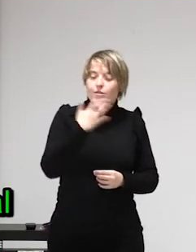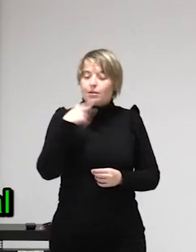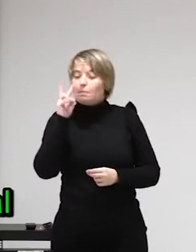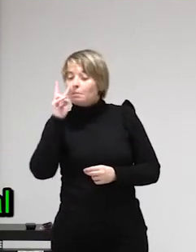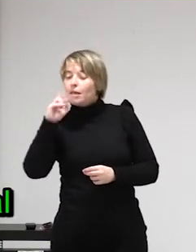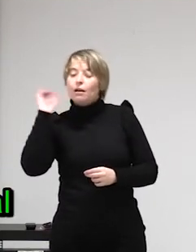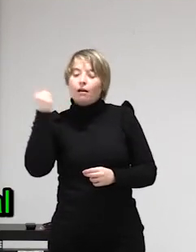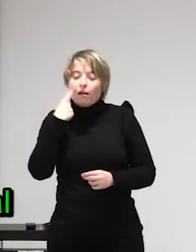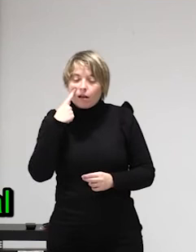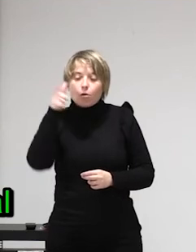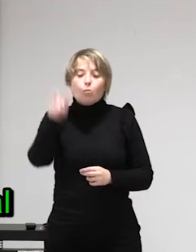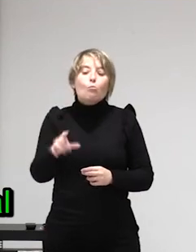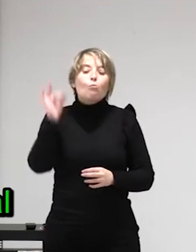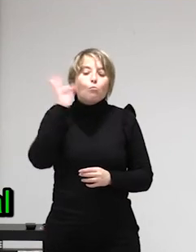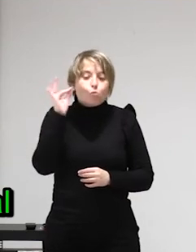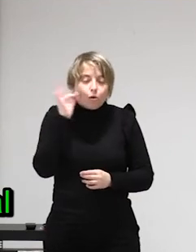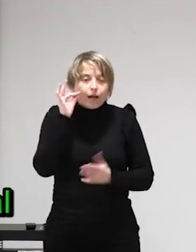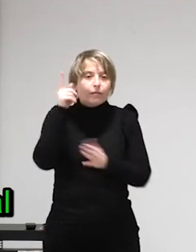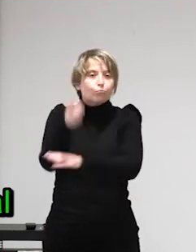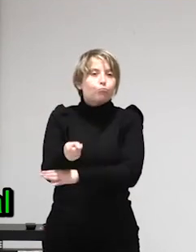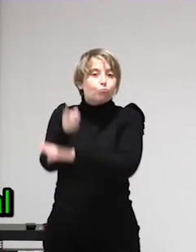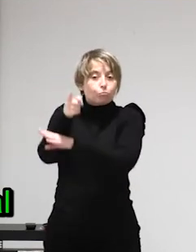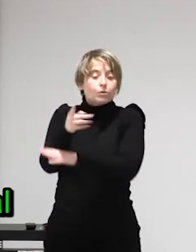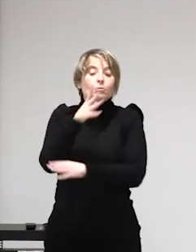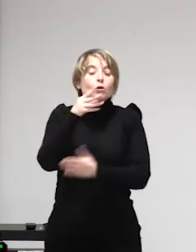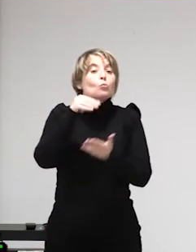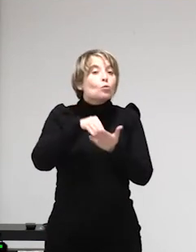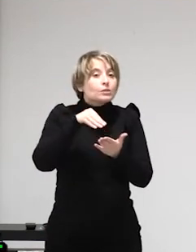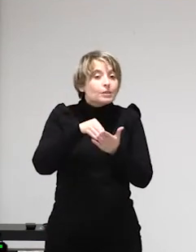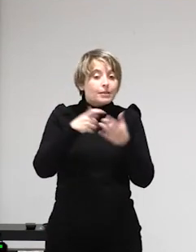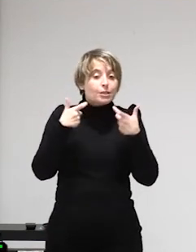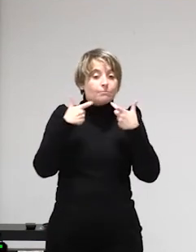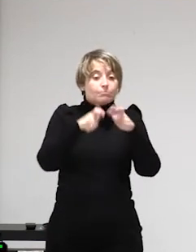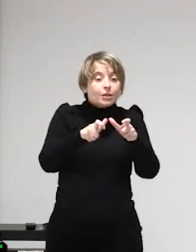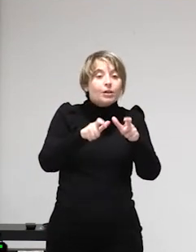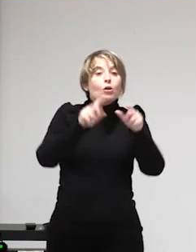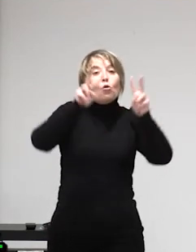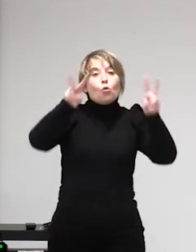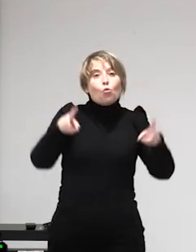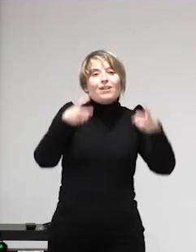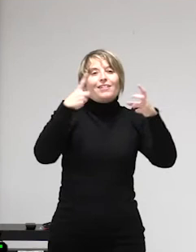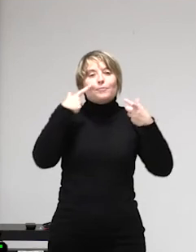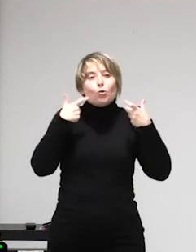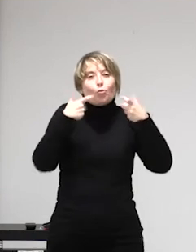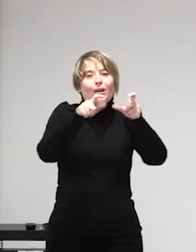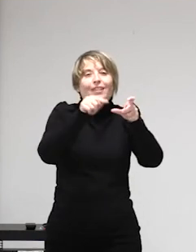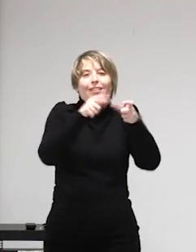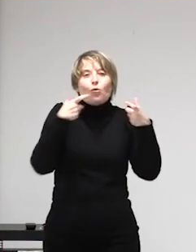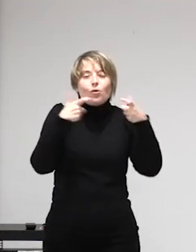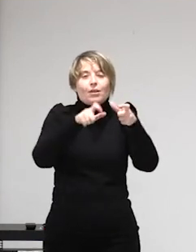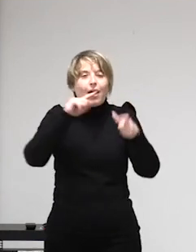como víctimas de explotación sexual y no como víctimas de trata pues pudiera ser pues pudiera ser